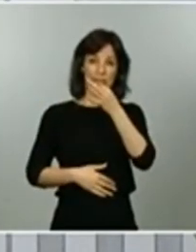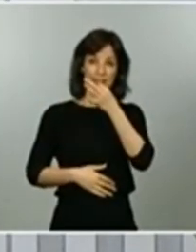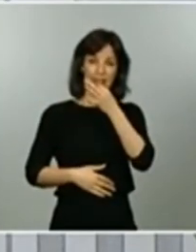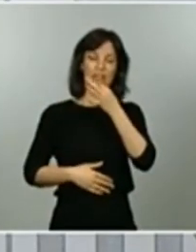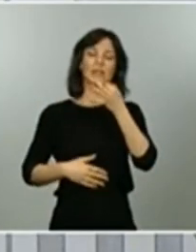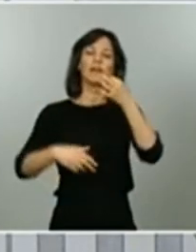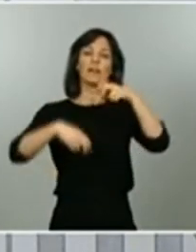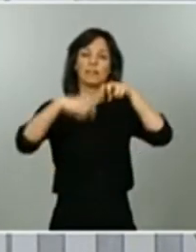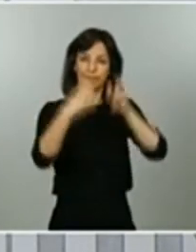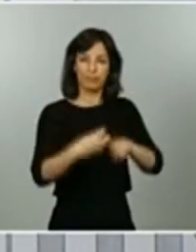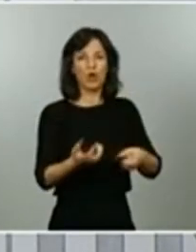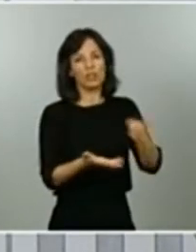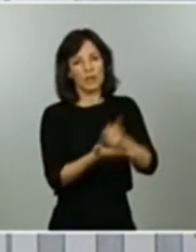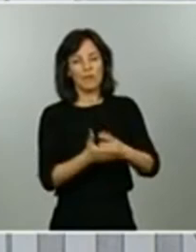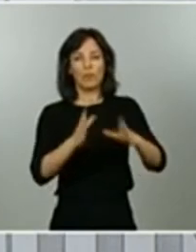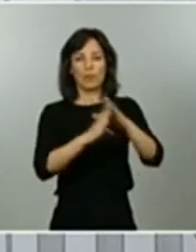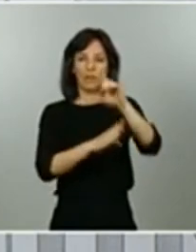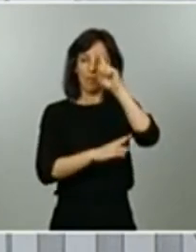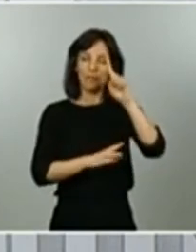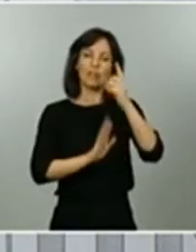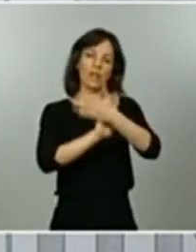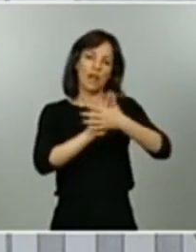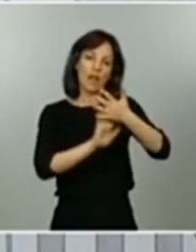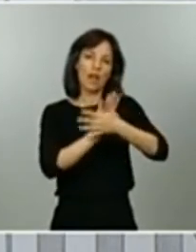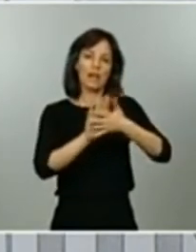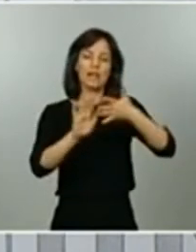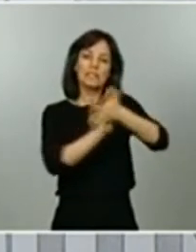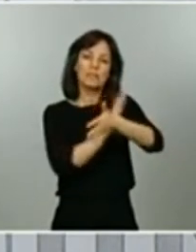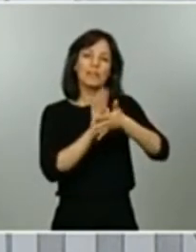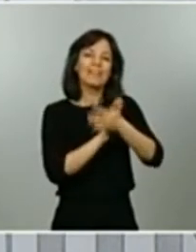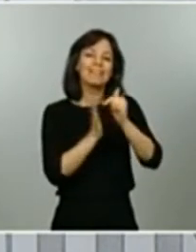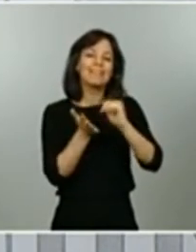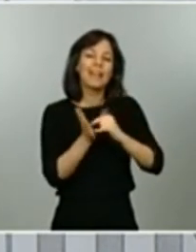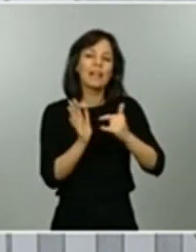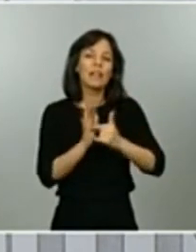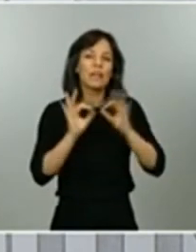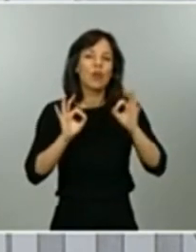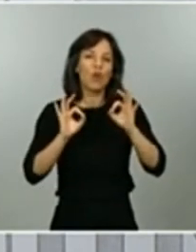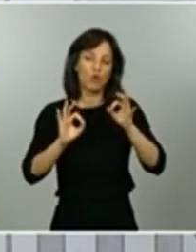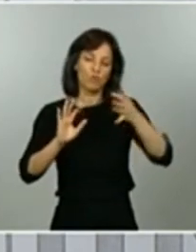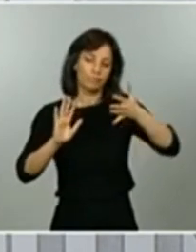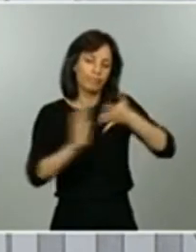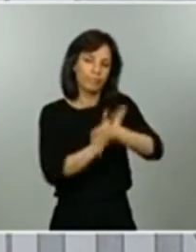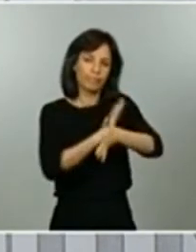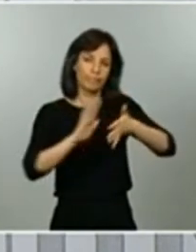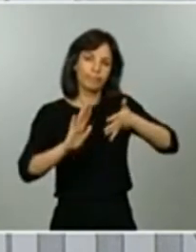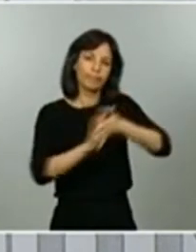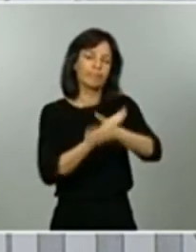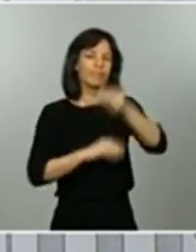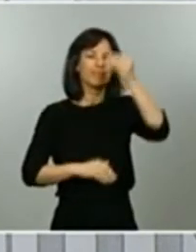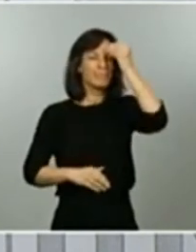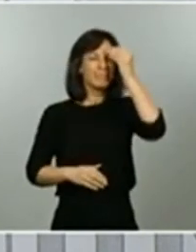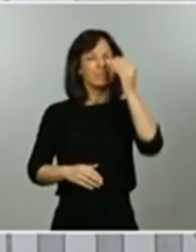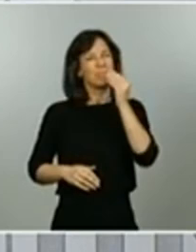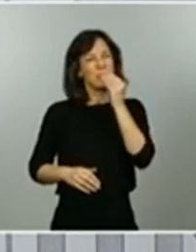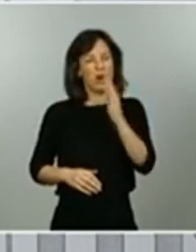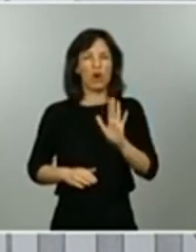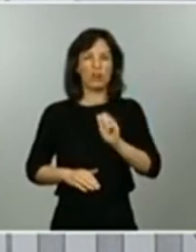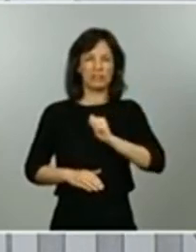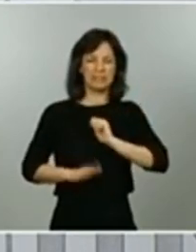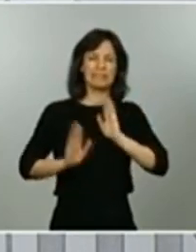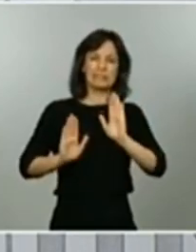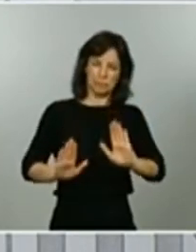le hemos explicado los argumentos técnicos en base a los cuales nosotros pensábamos que era prudente esperar un tiempo y